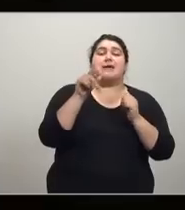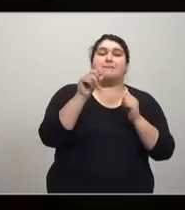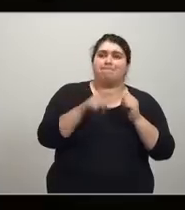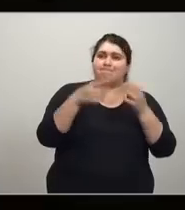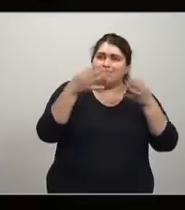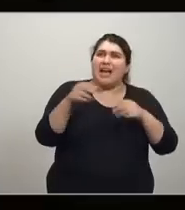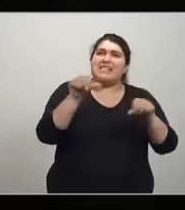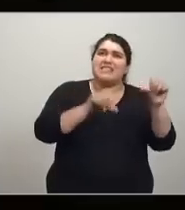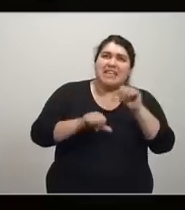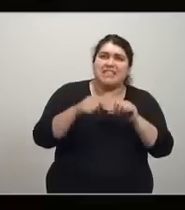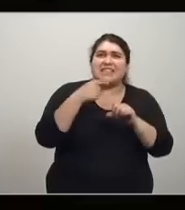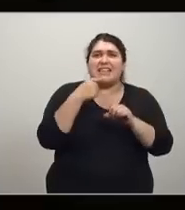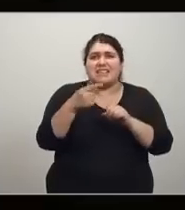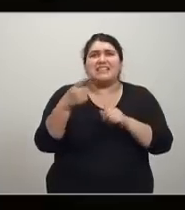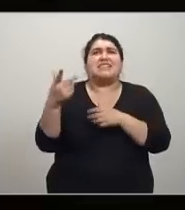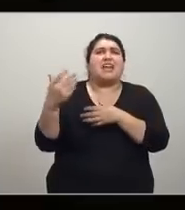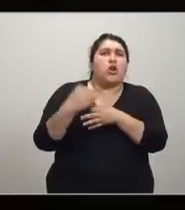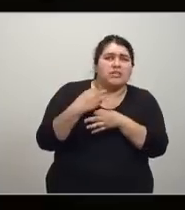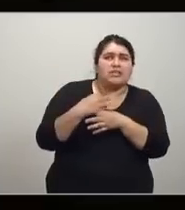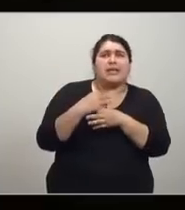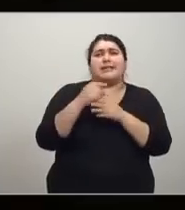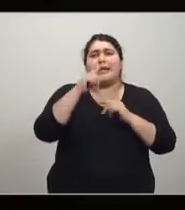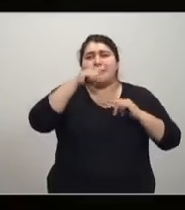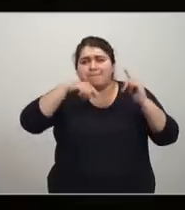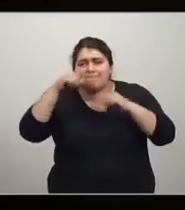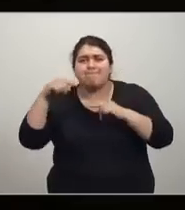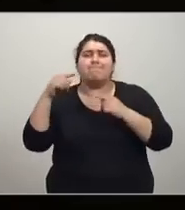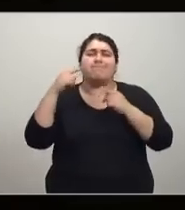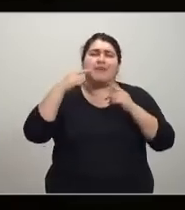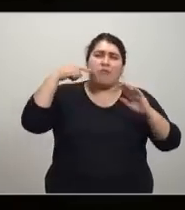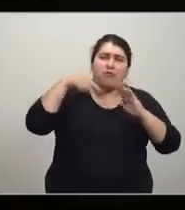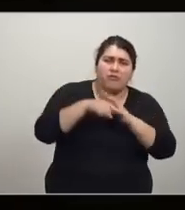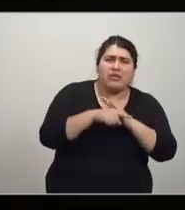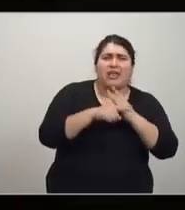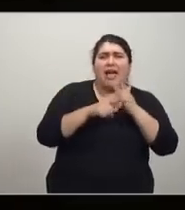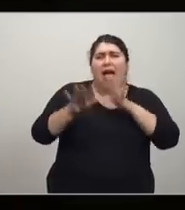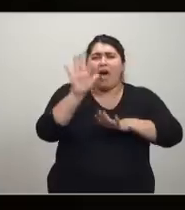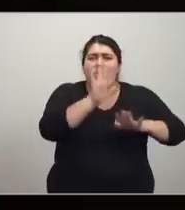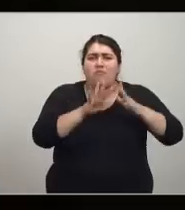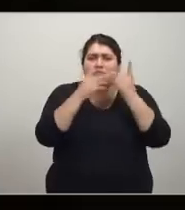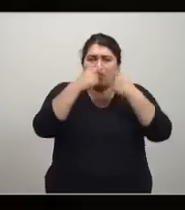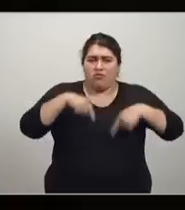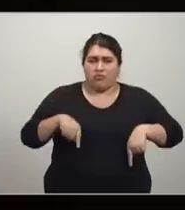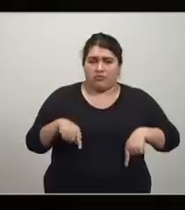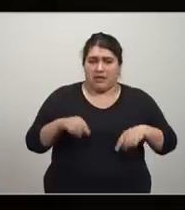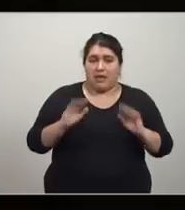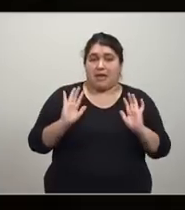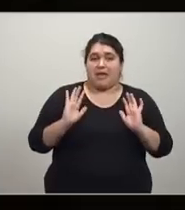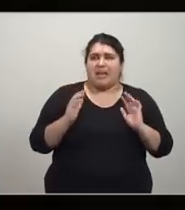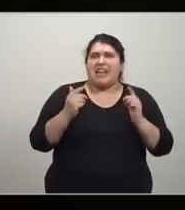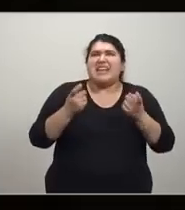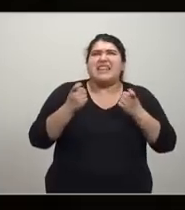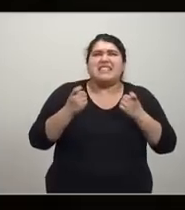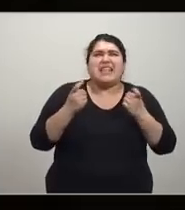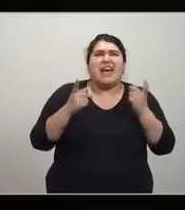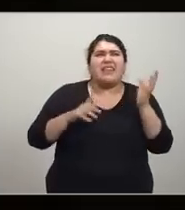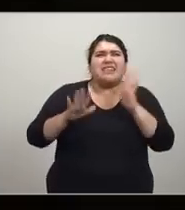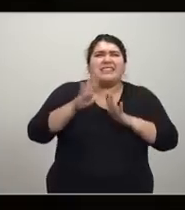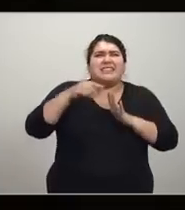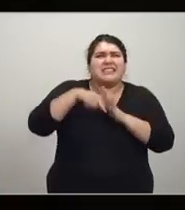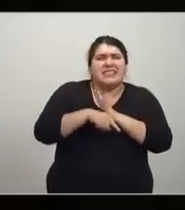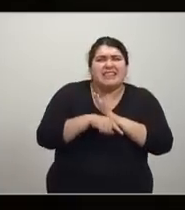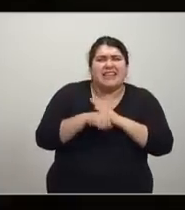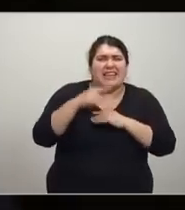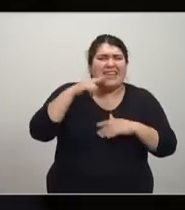nos enseña a administrar recursos finitos para atender necesidades infinitas necesidades infinitas o sea Pepe